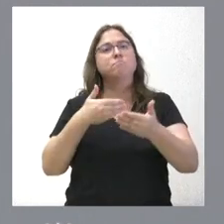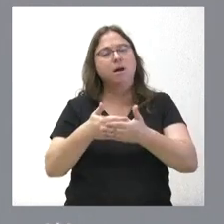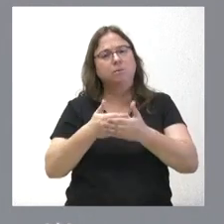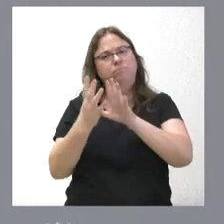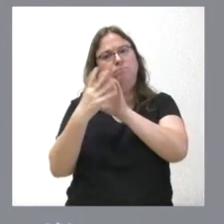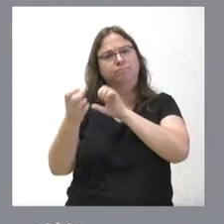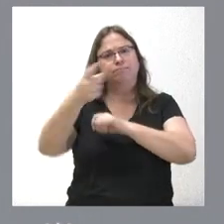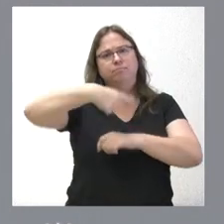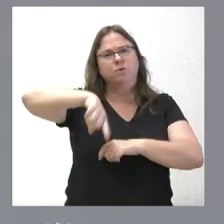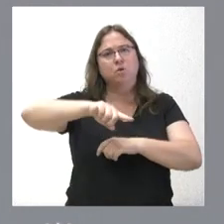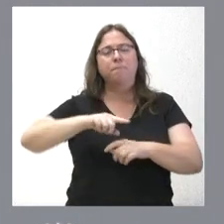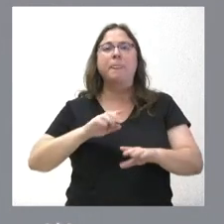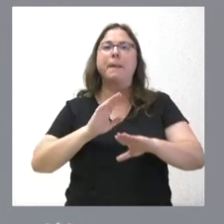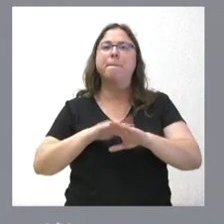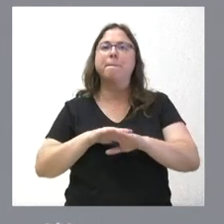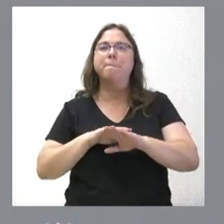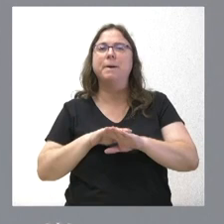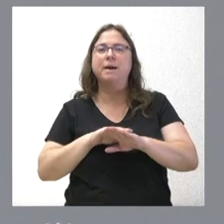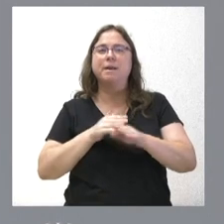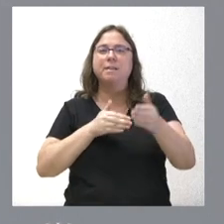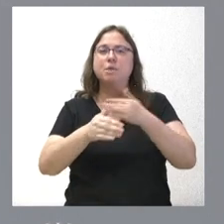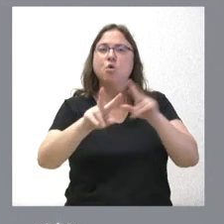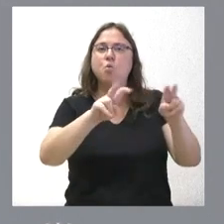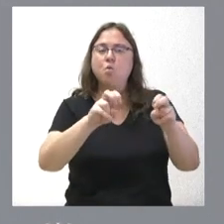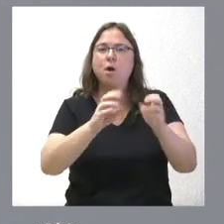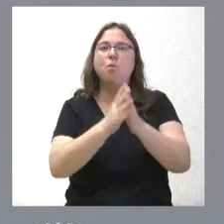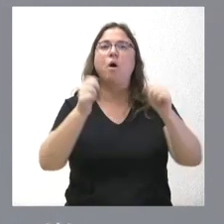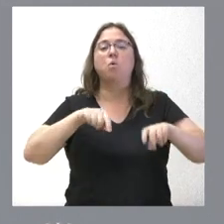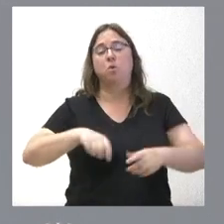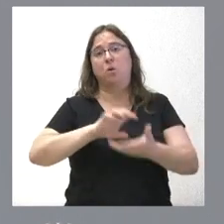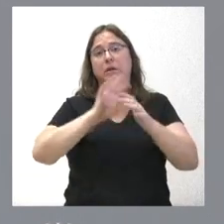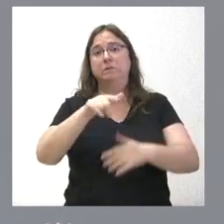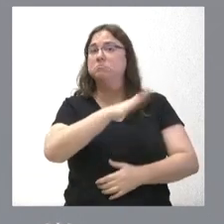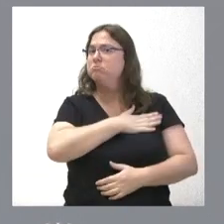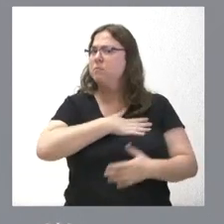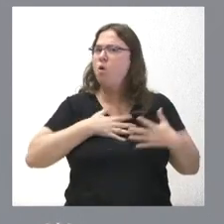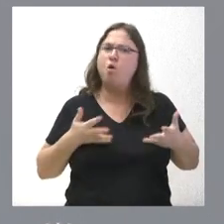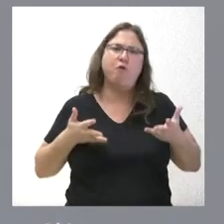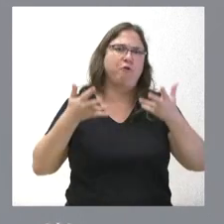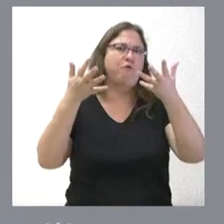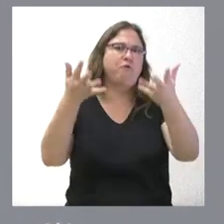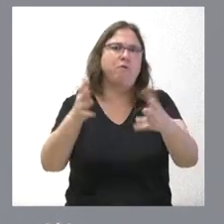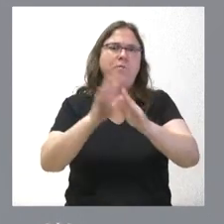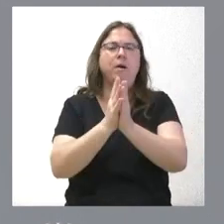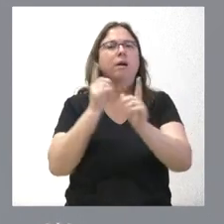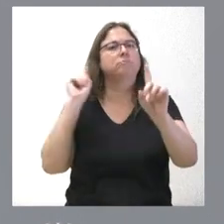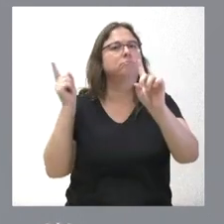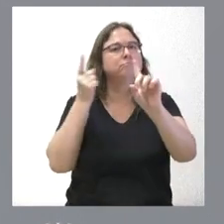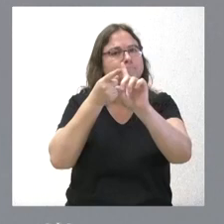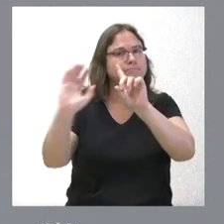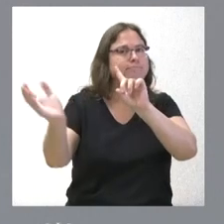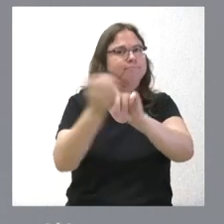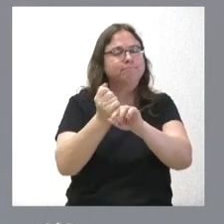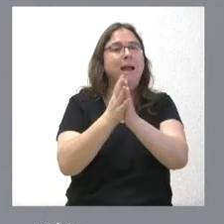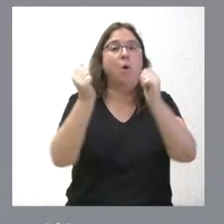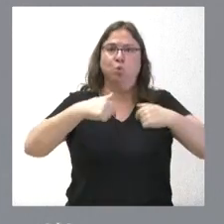alcanzar estas posibilidades de nuevos acuerdos en nuestra comunidad autónoma. Nosotros vamos con la máxima voluntad de acuerdos. Por nosotros no va a